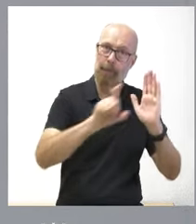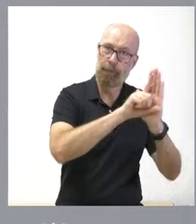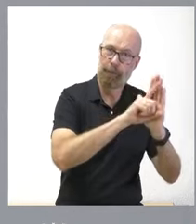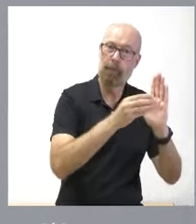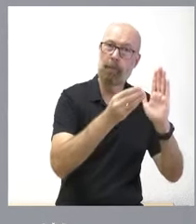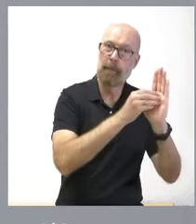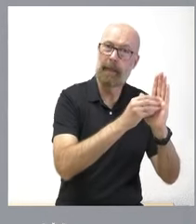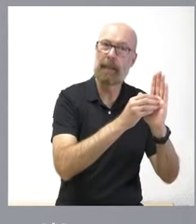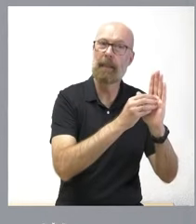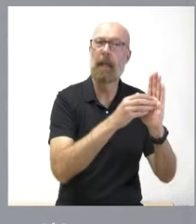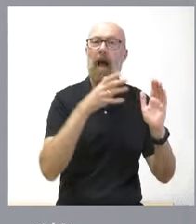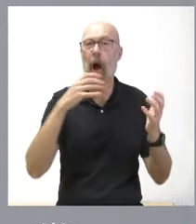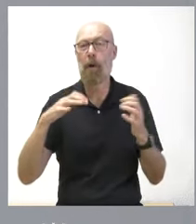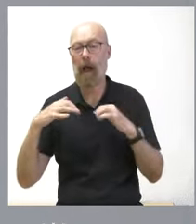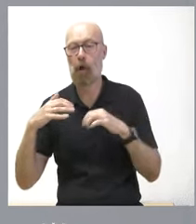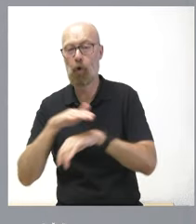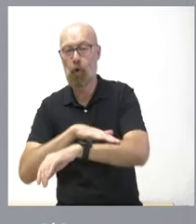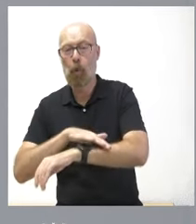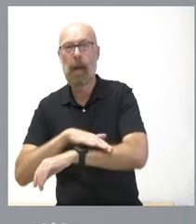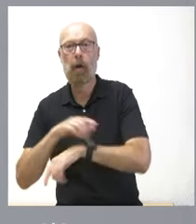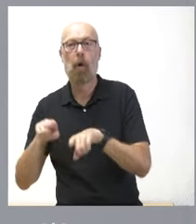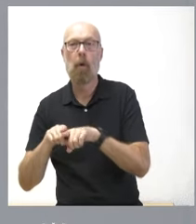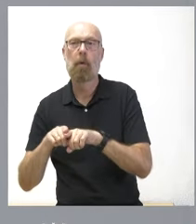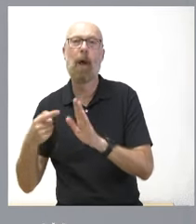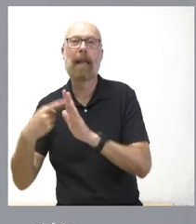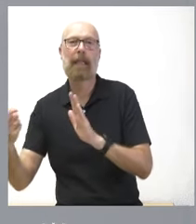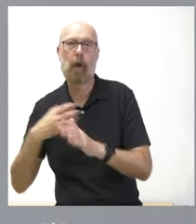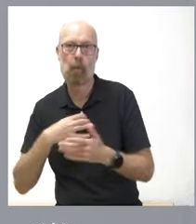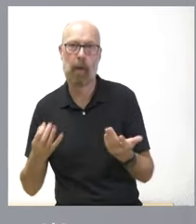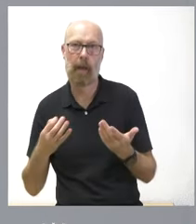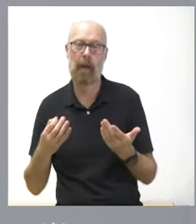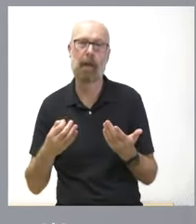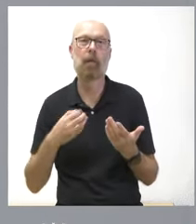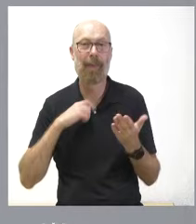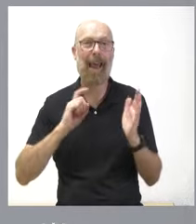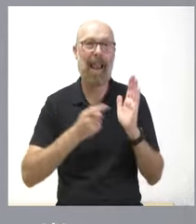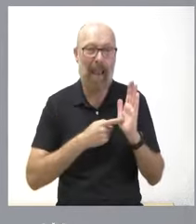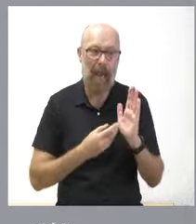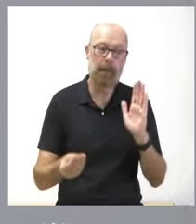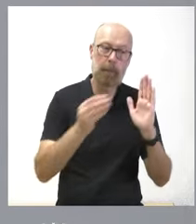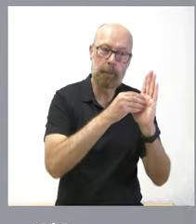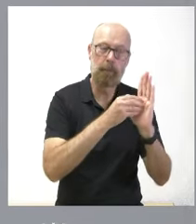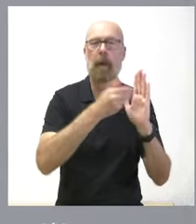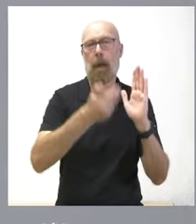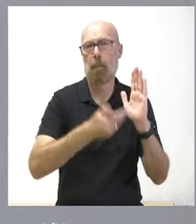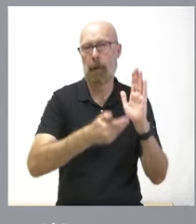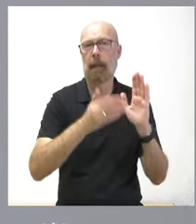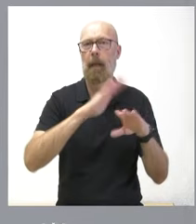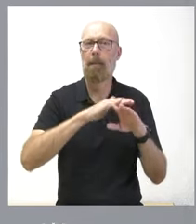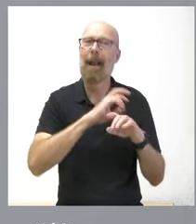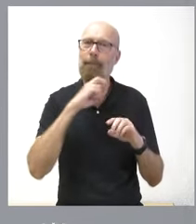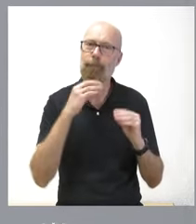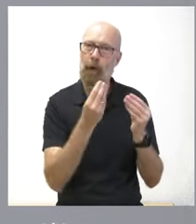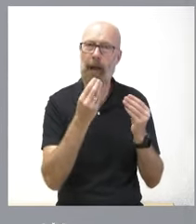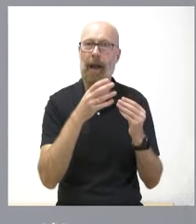eliminarlas por tanto para algo sirve elevar al rango de ley este tipo de cuestiones cuando se alcanzan un nivel ahora que